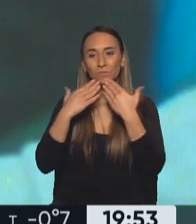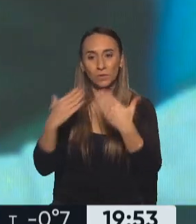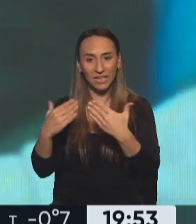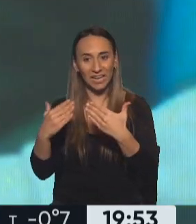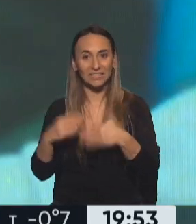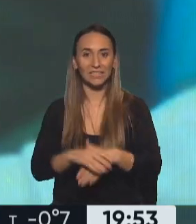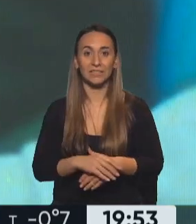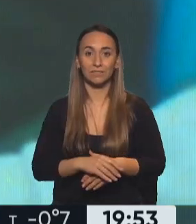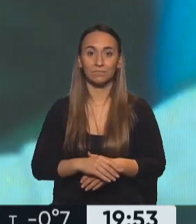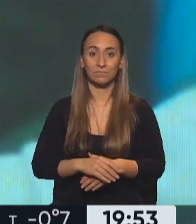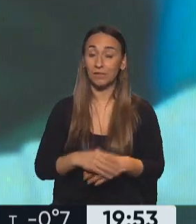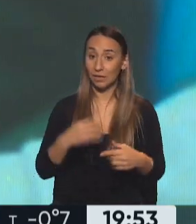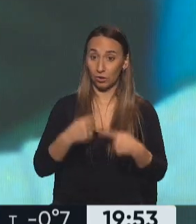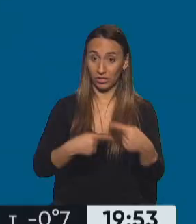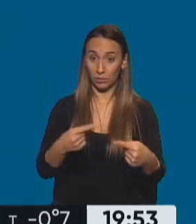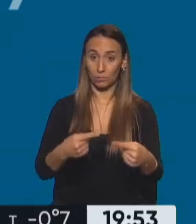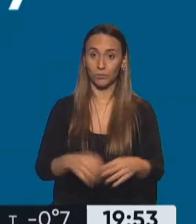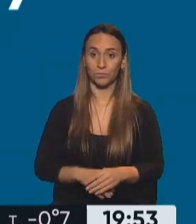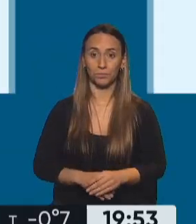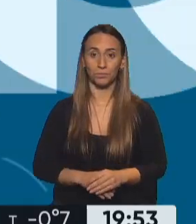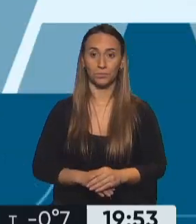doctor, como siempre. Continuamos de esta manera.